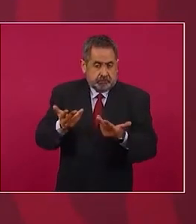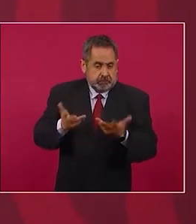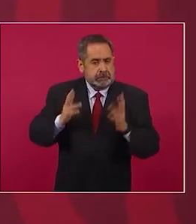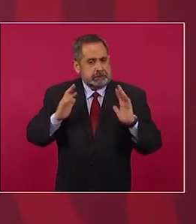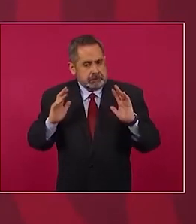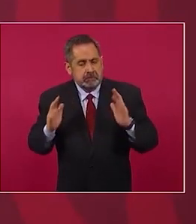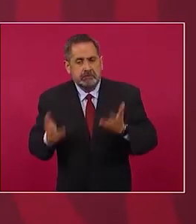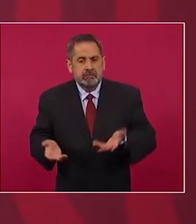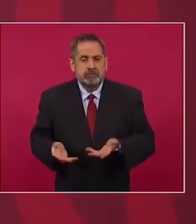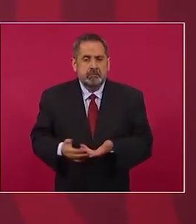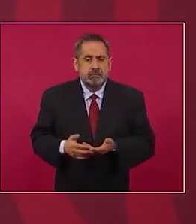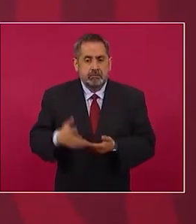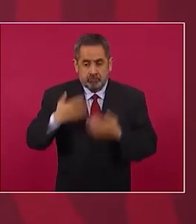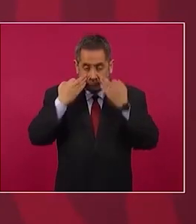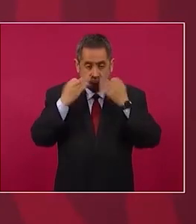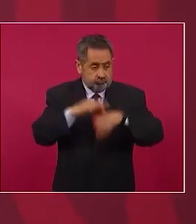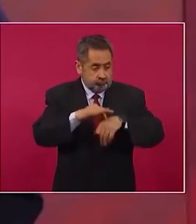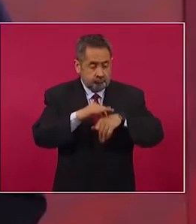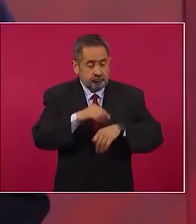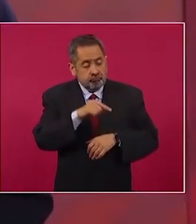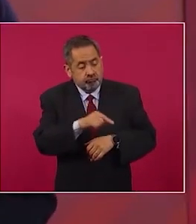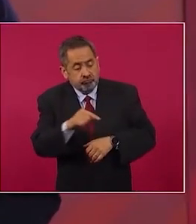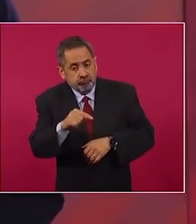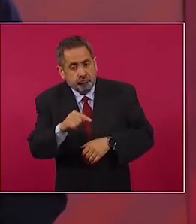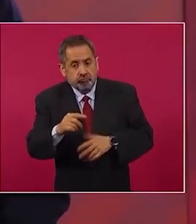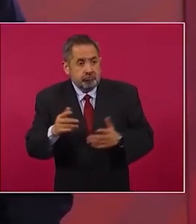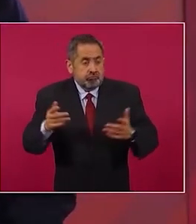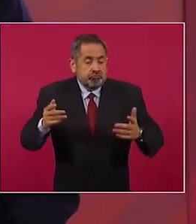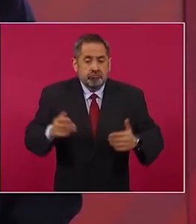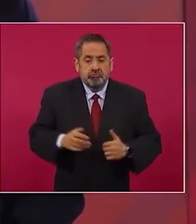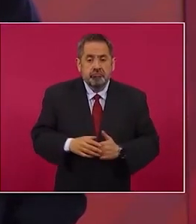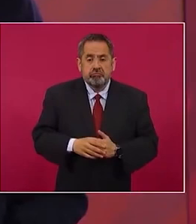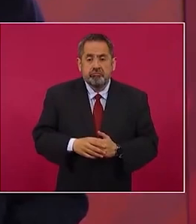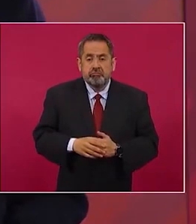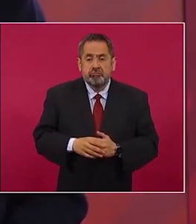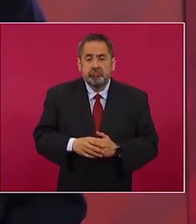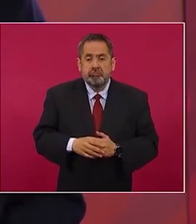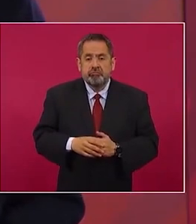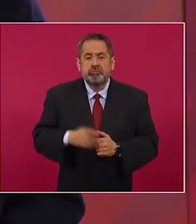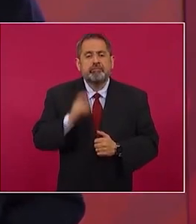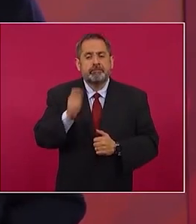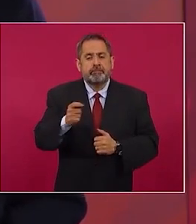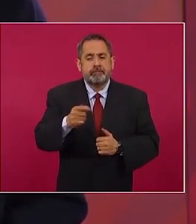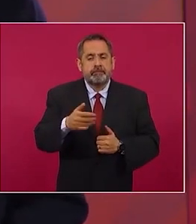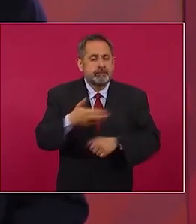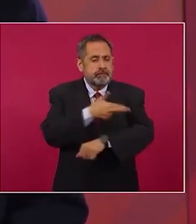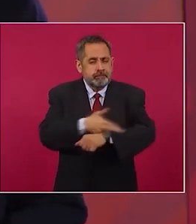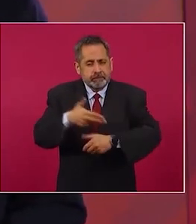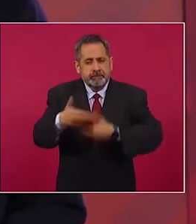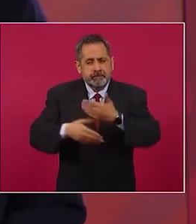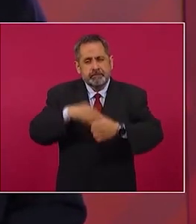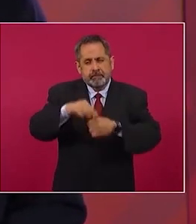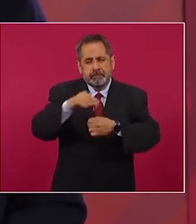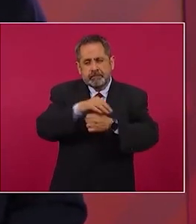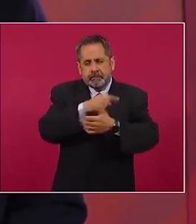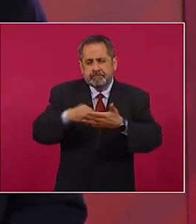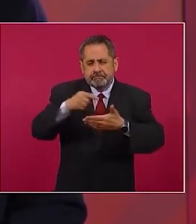Me consta de que en los procesos electorales